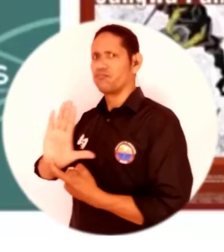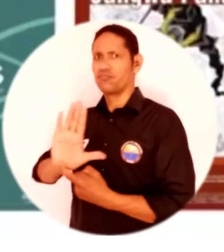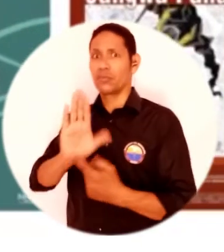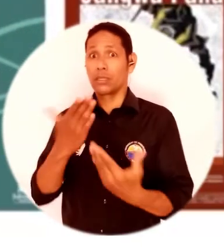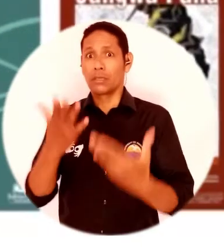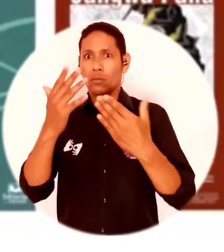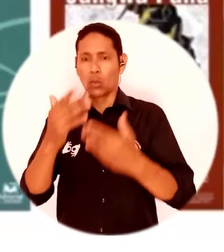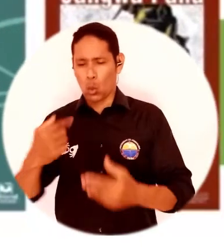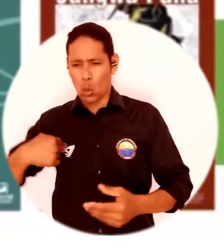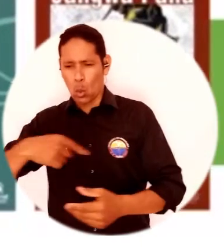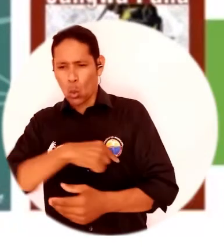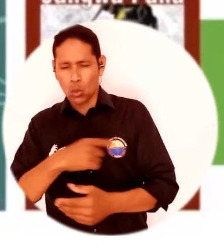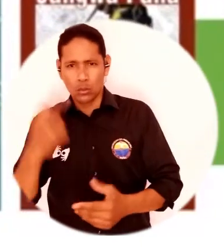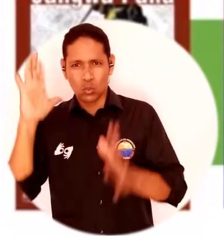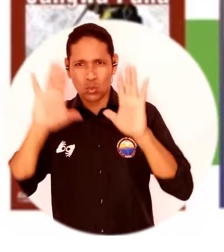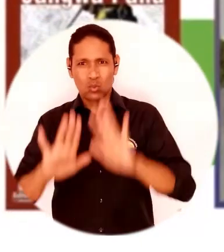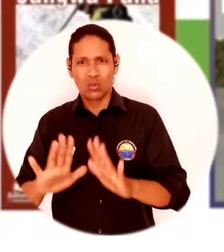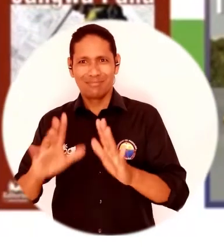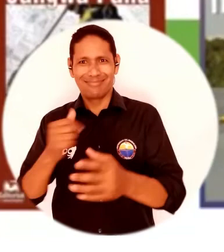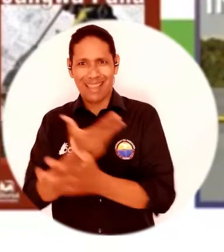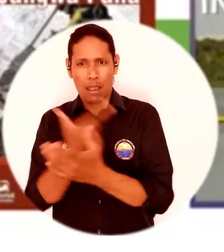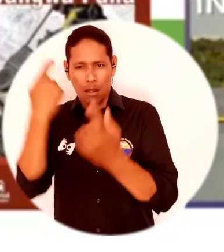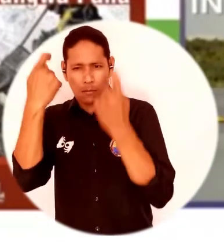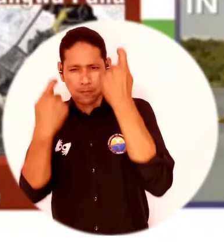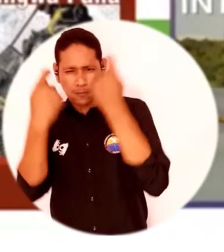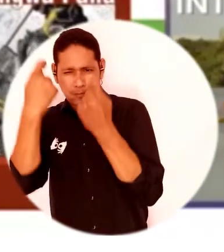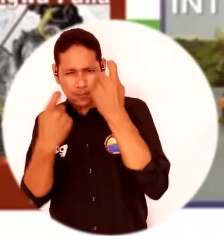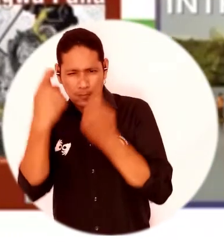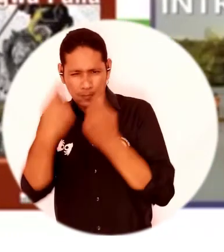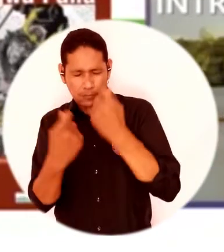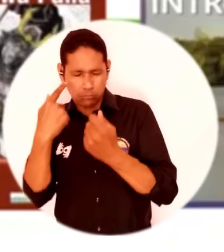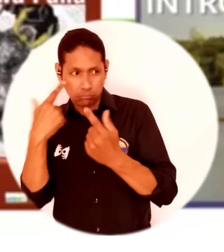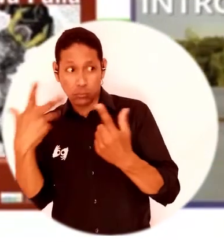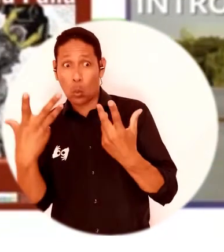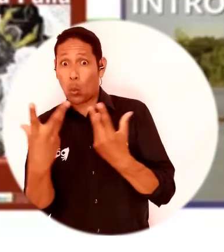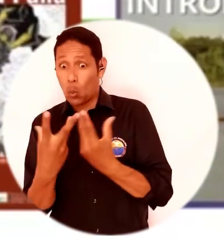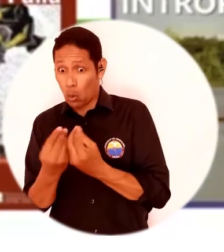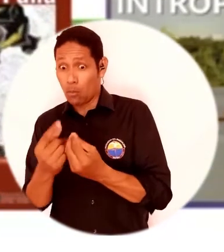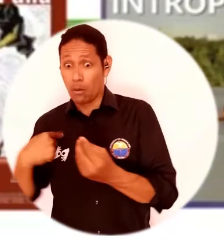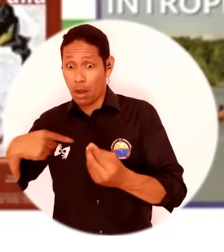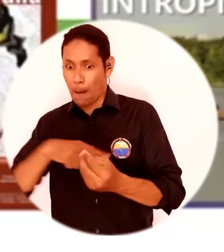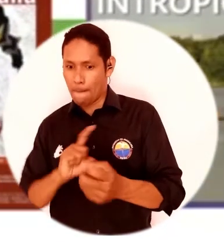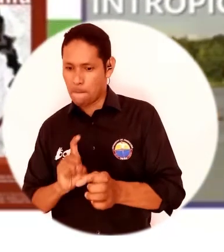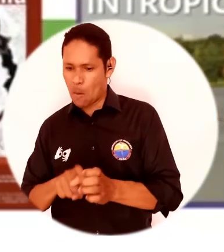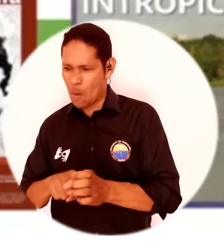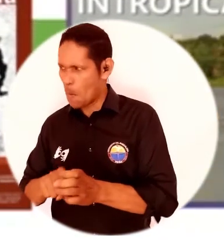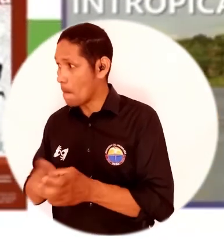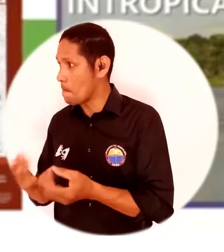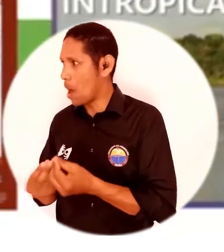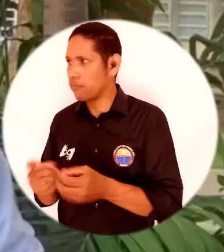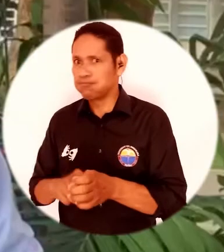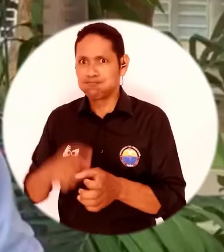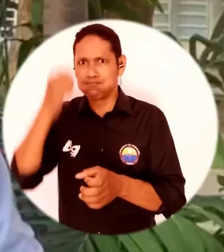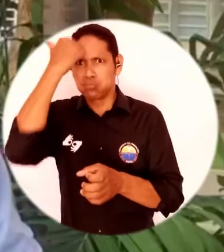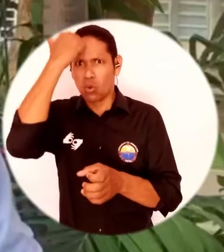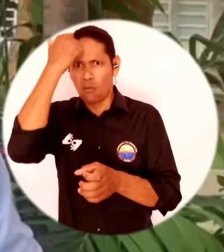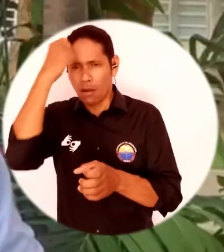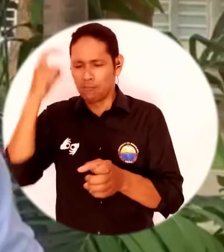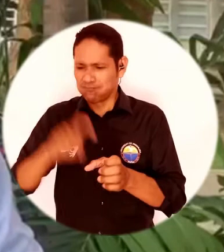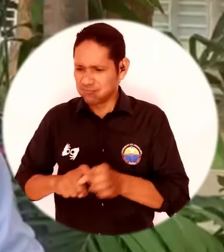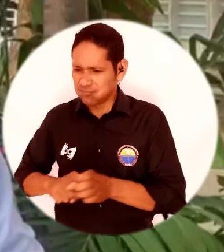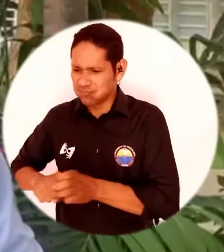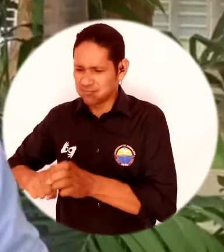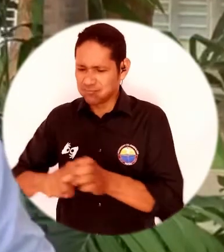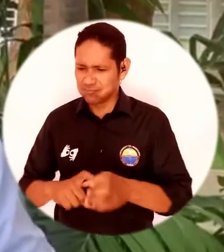un referente para el caso de nosotros, el Grupo de Análisis y Ciencias Económicas Gases, que estamos consolidando y hemos consolidado este grupo, y hemos aumentado el número de